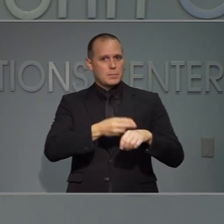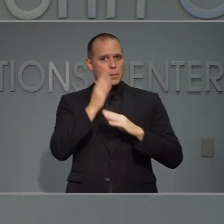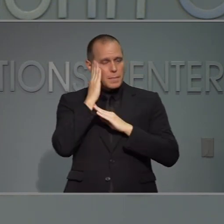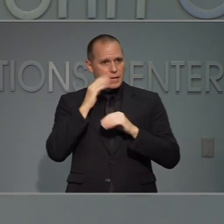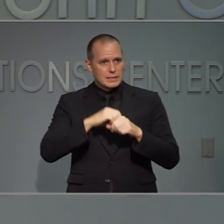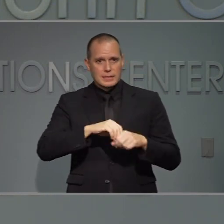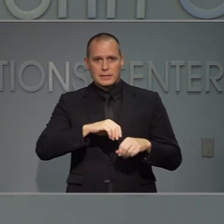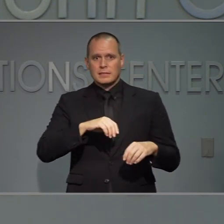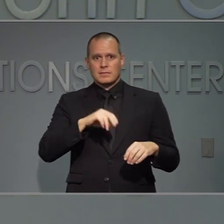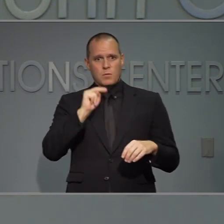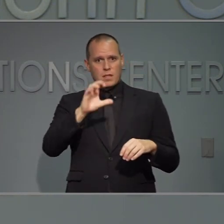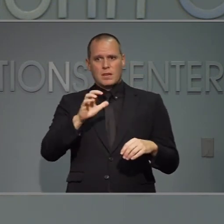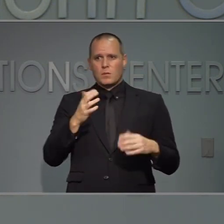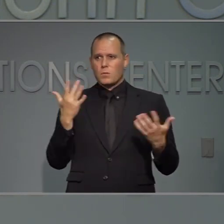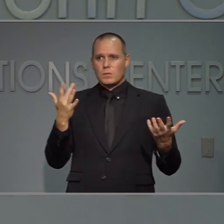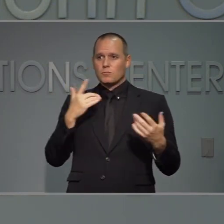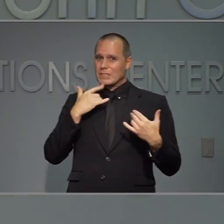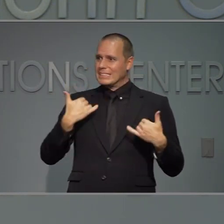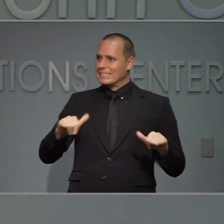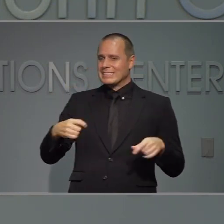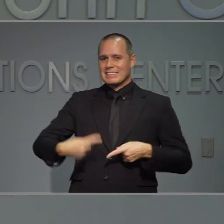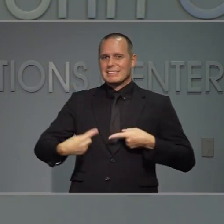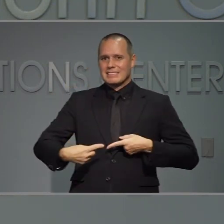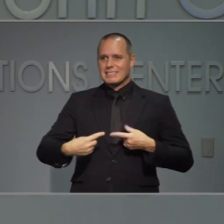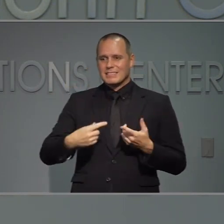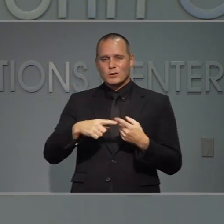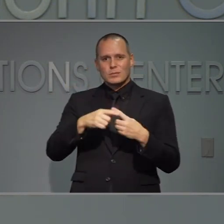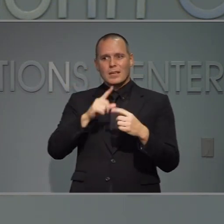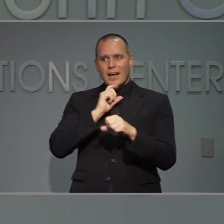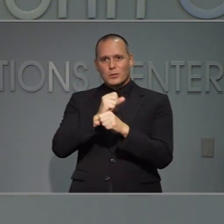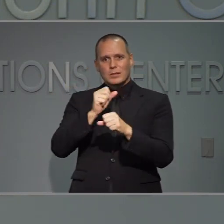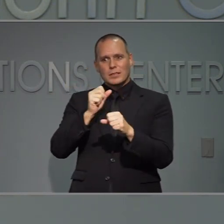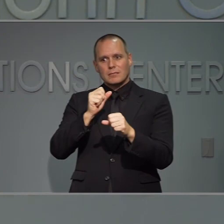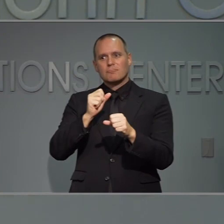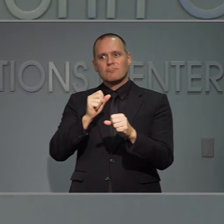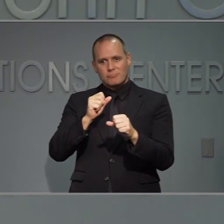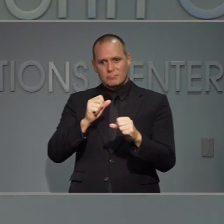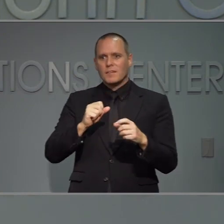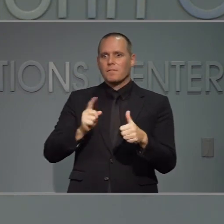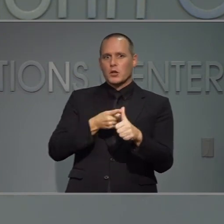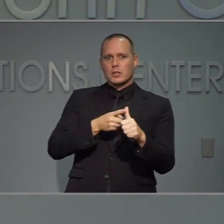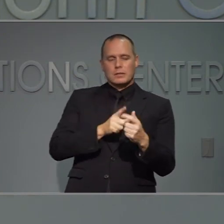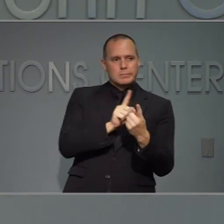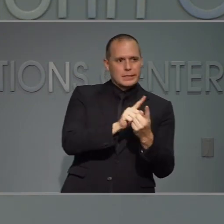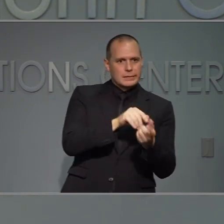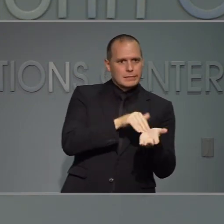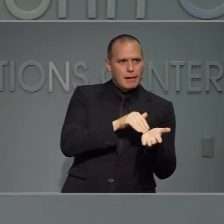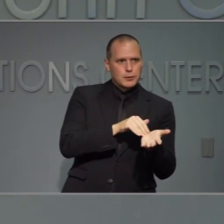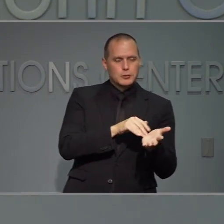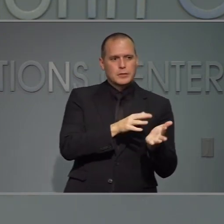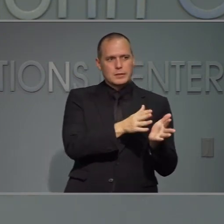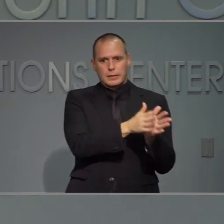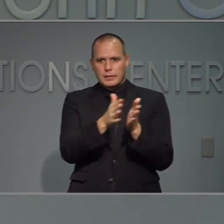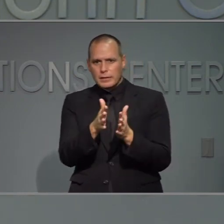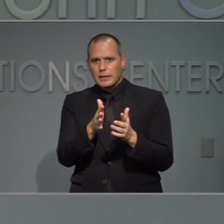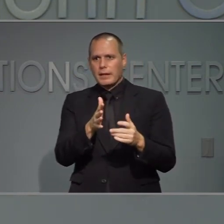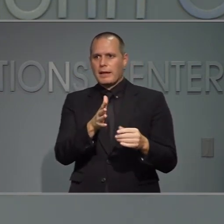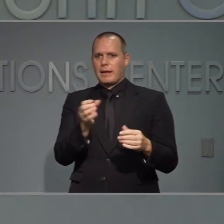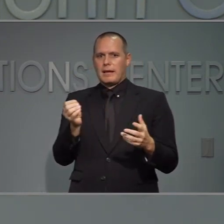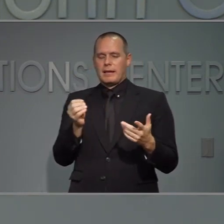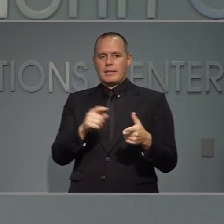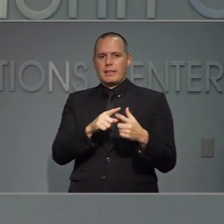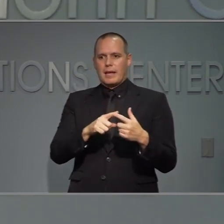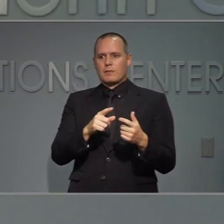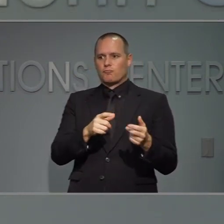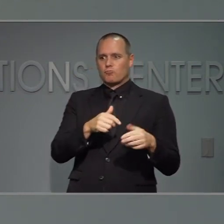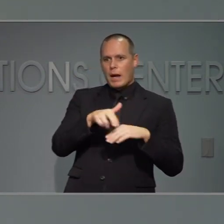es tan difícil obtener una prueba aquí era el doctor tener una recomendación todo esto requiere de